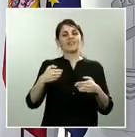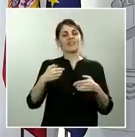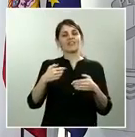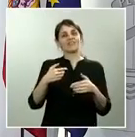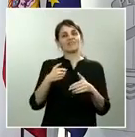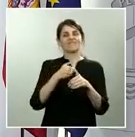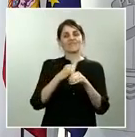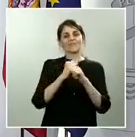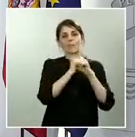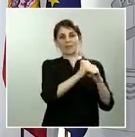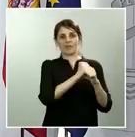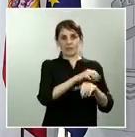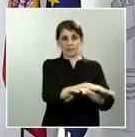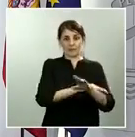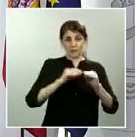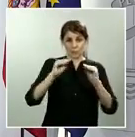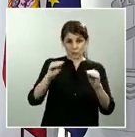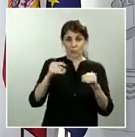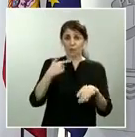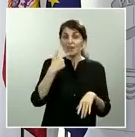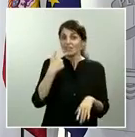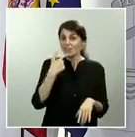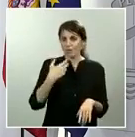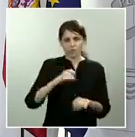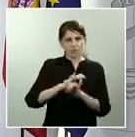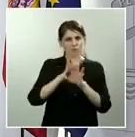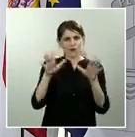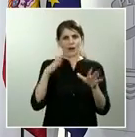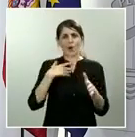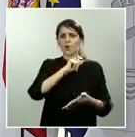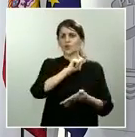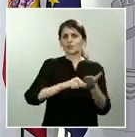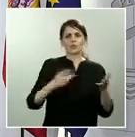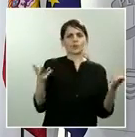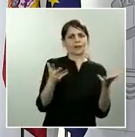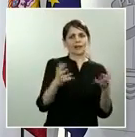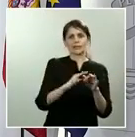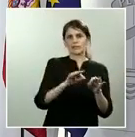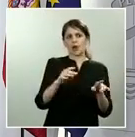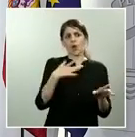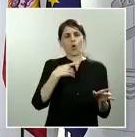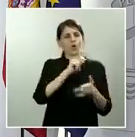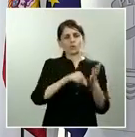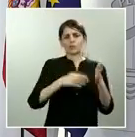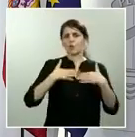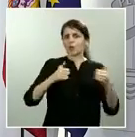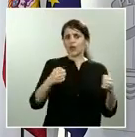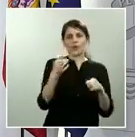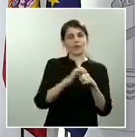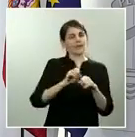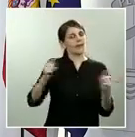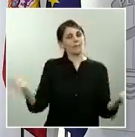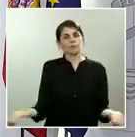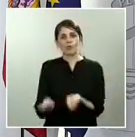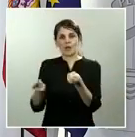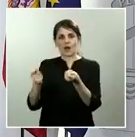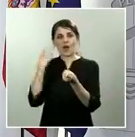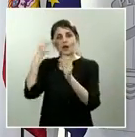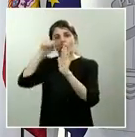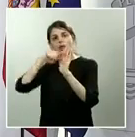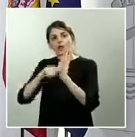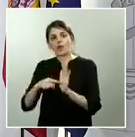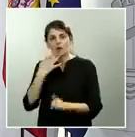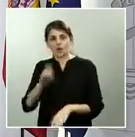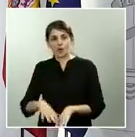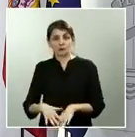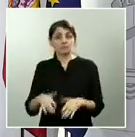el estado de alarma, aunque sean contratos de emergencia. ¿Van a publicar todos estos contratos de compra de material sanitario, como ha indicado la Junta Consultiva